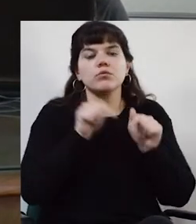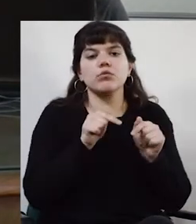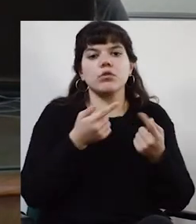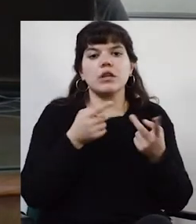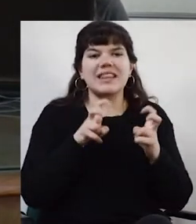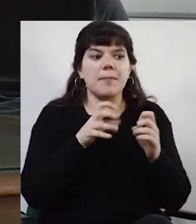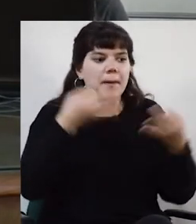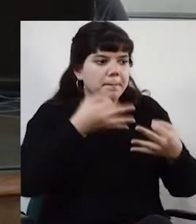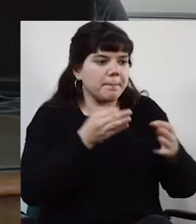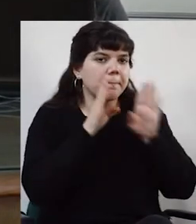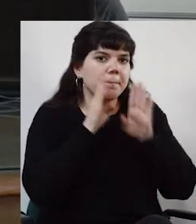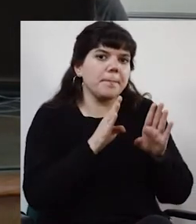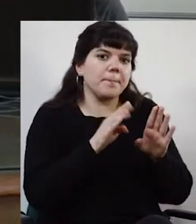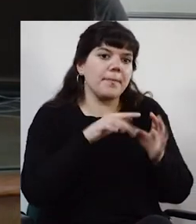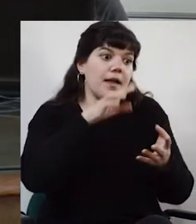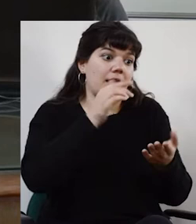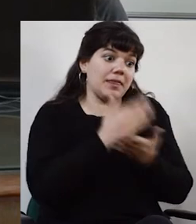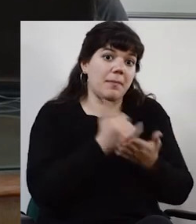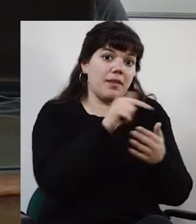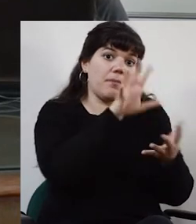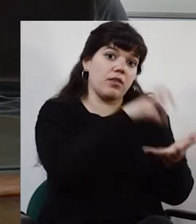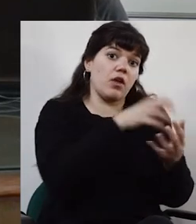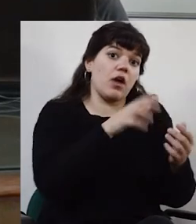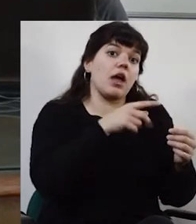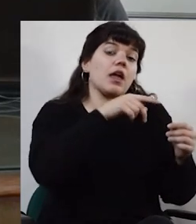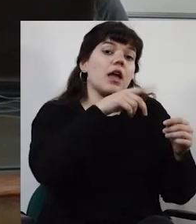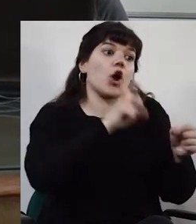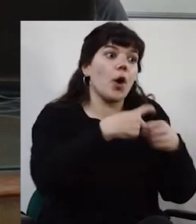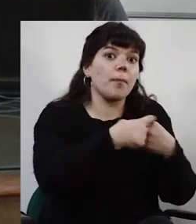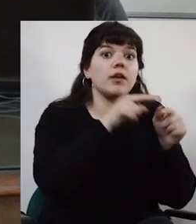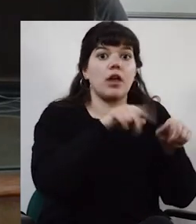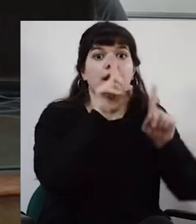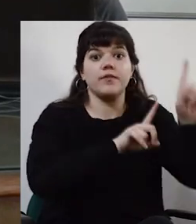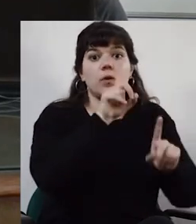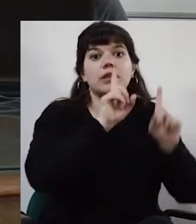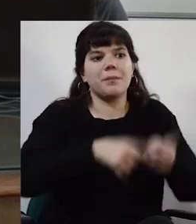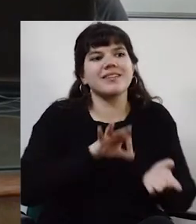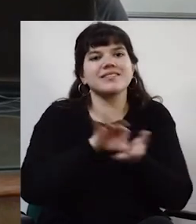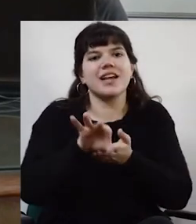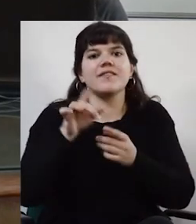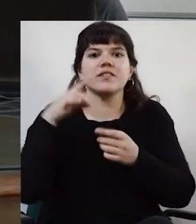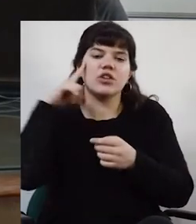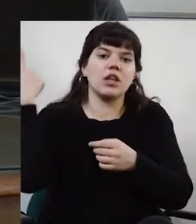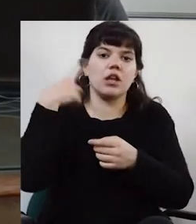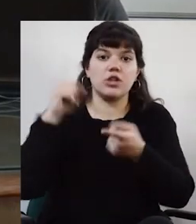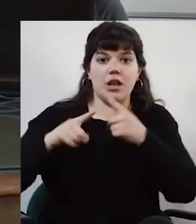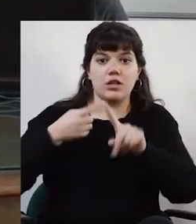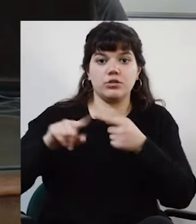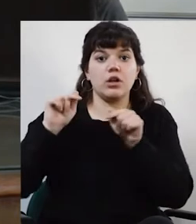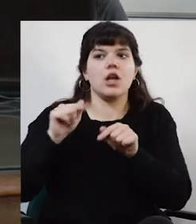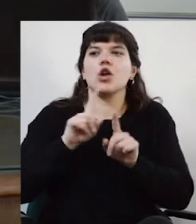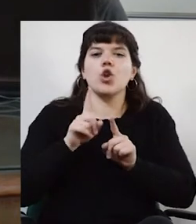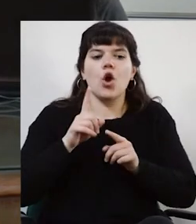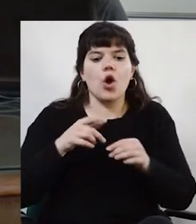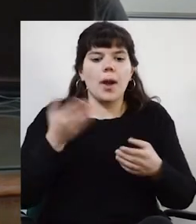desde, en particular, desde el Departamento de Convenios de la Universidad y desde el Servicio de Relaciones Internacionales, de no